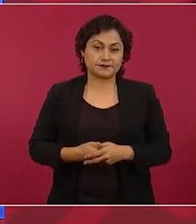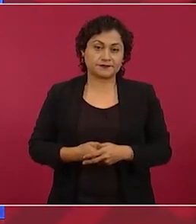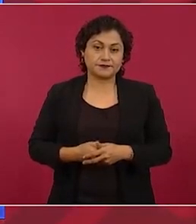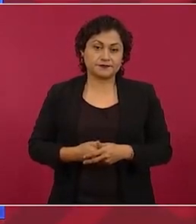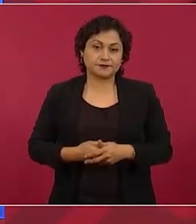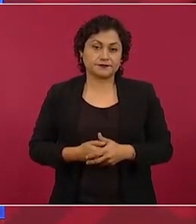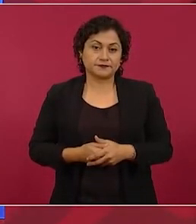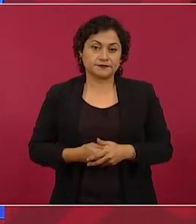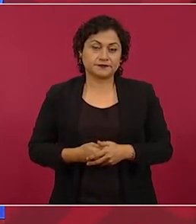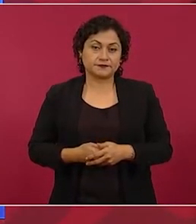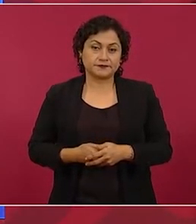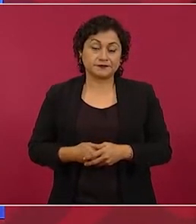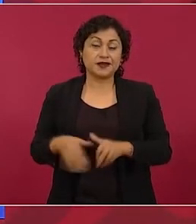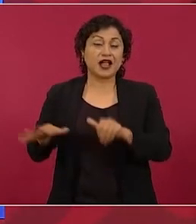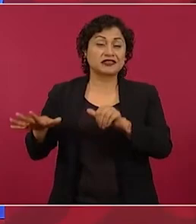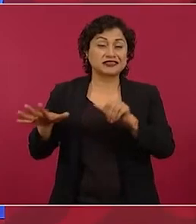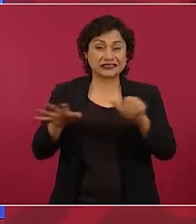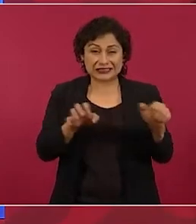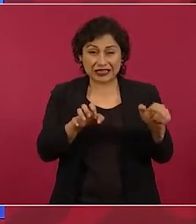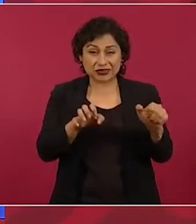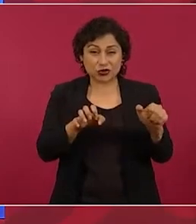600 vuelos diarios.